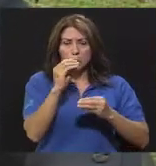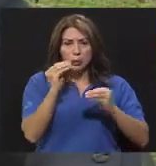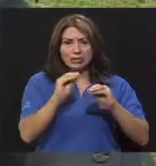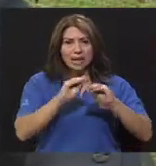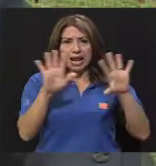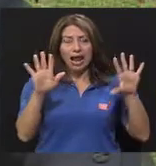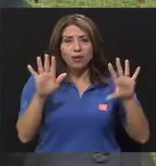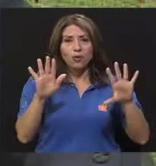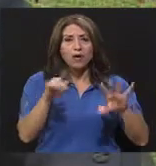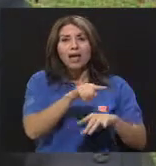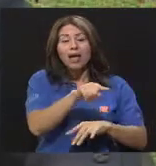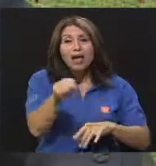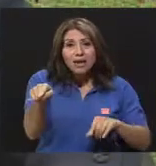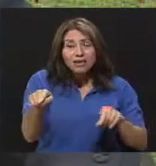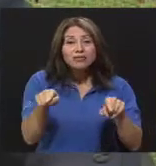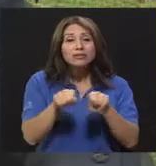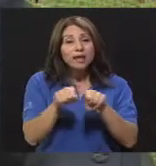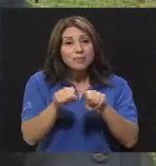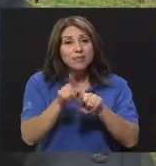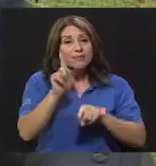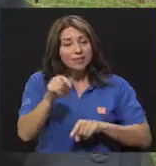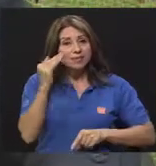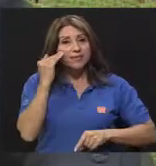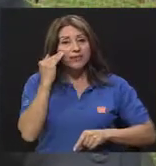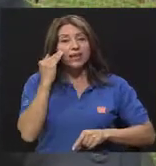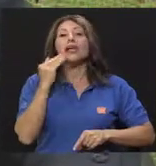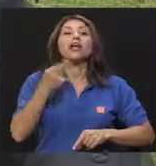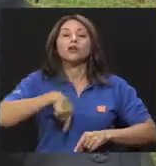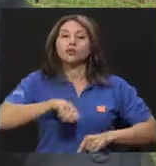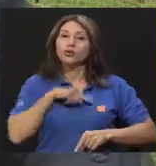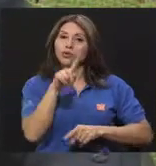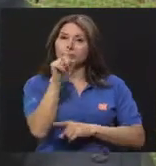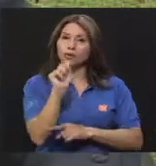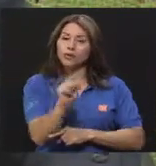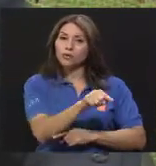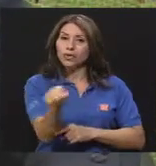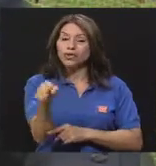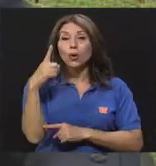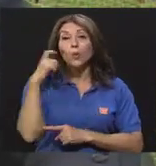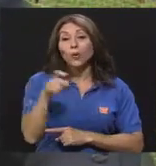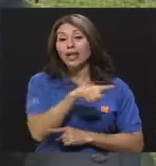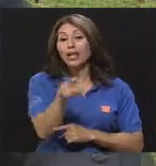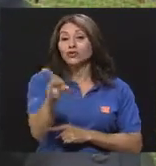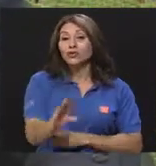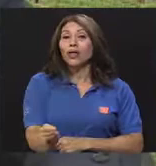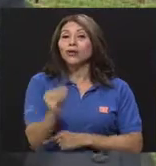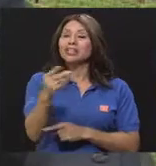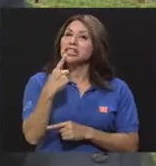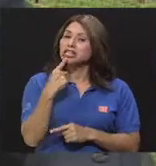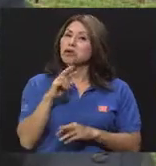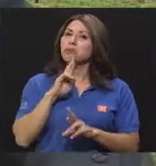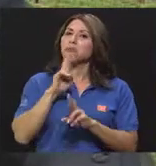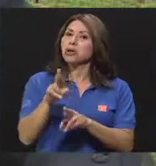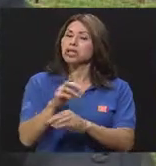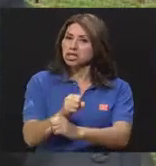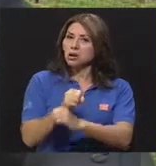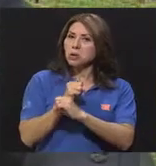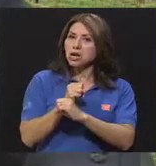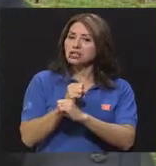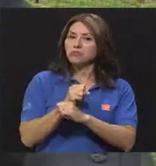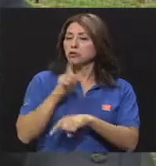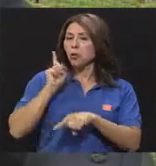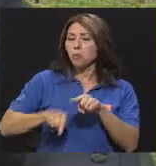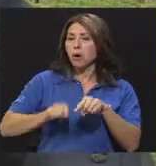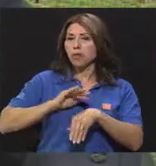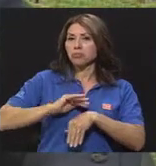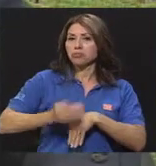Y esto lo preguntamos porque hubo como una transformación de algunas prácticas que los adolescentes interpretaban como seguras, de no un embarazo, como